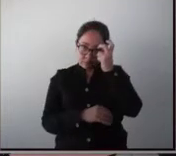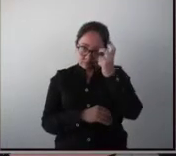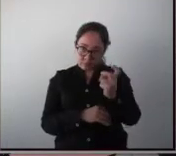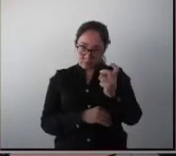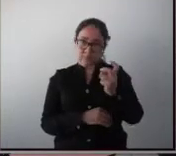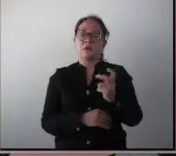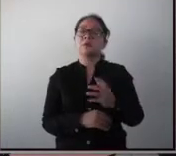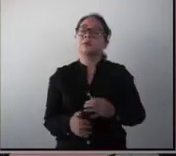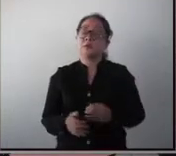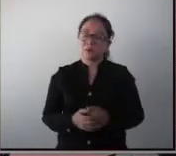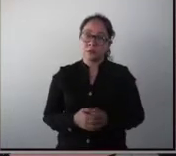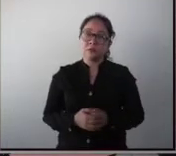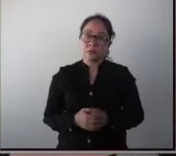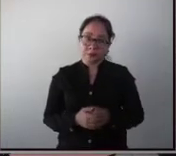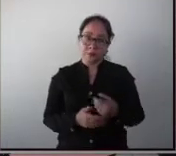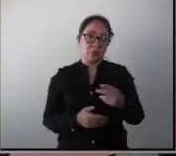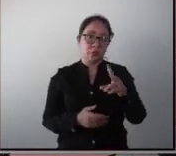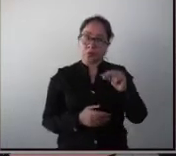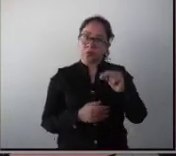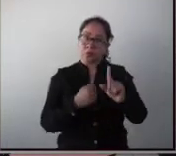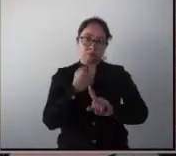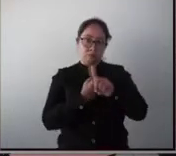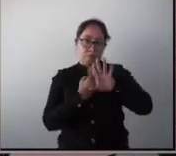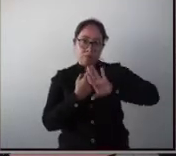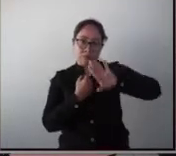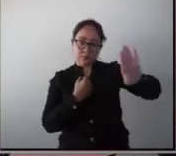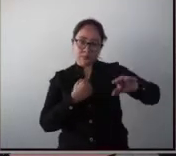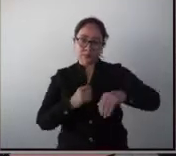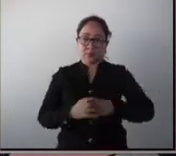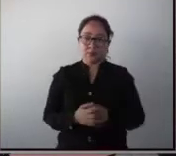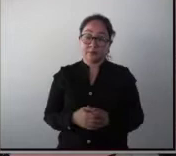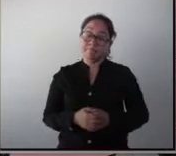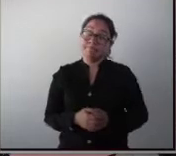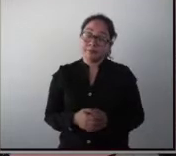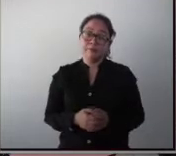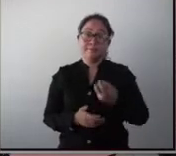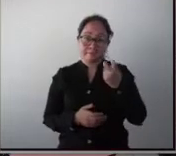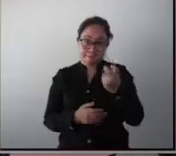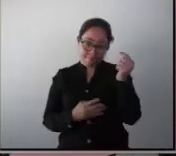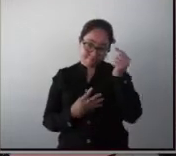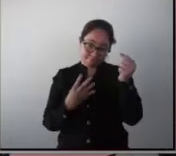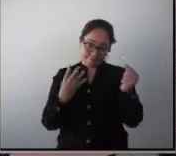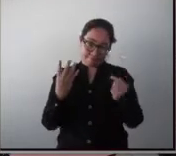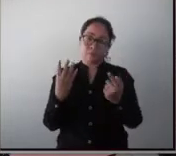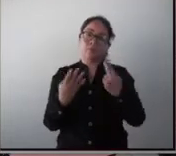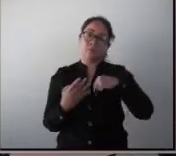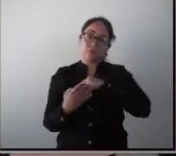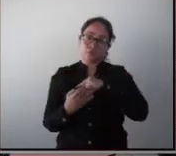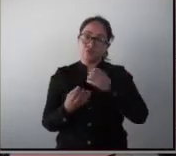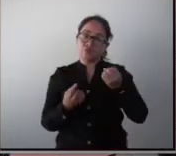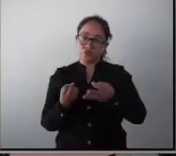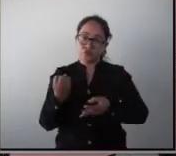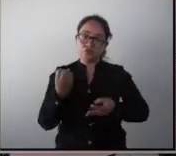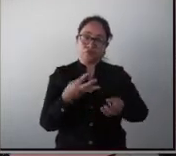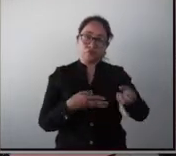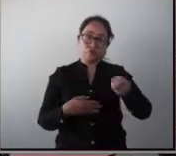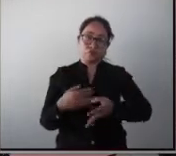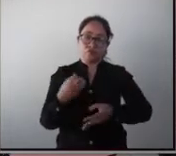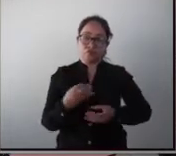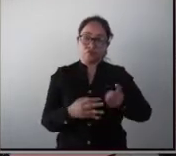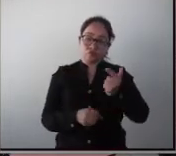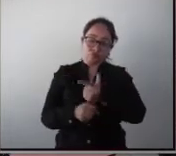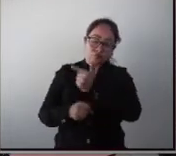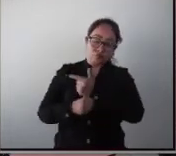adulto ya no tengan estos problemas cardíacos. Entonces, eso es lo que hemos ido aportando. Entonces, que